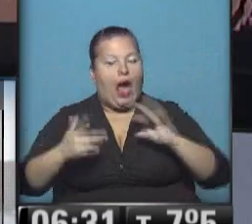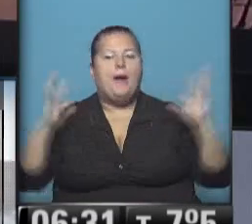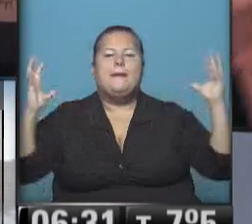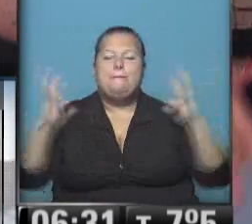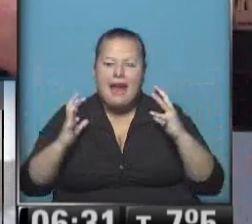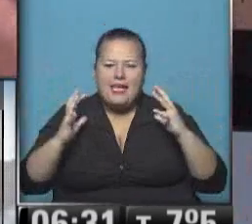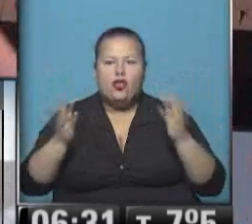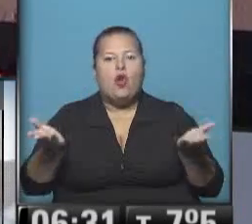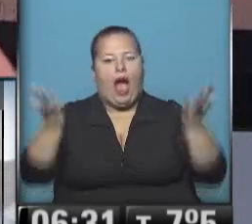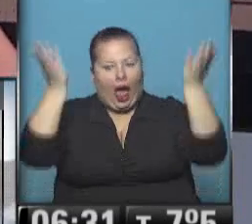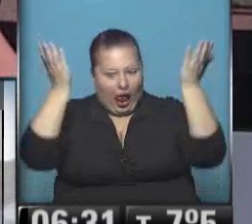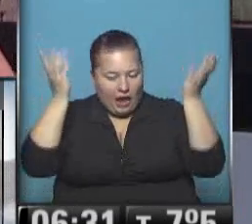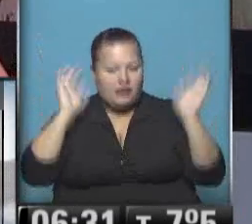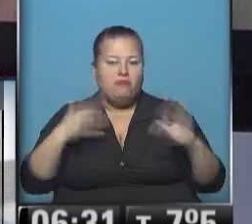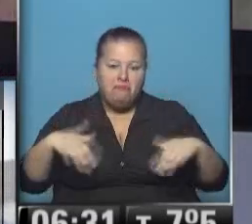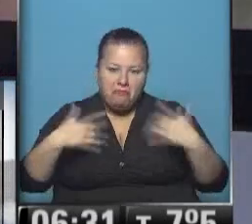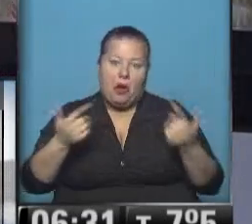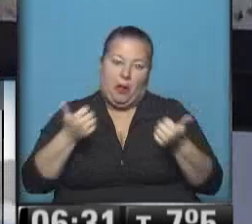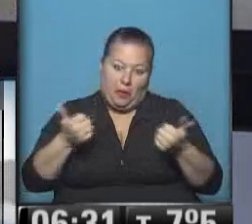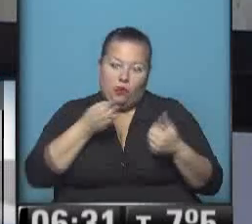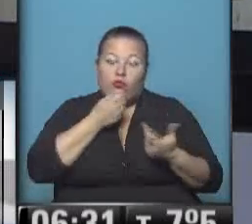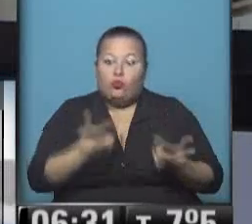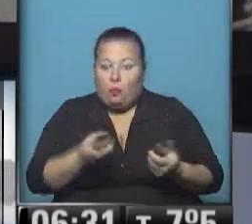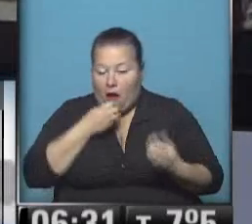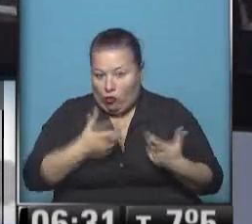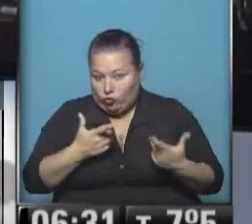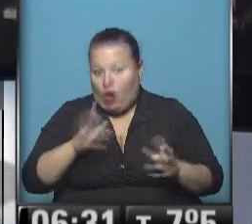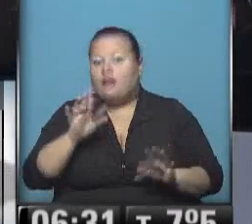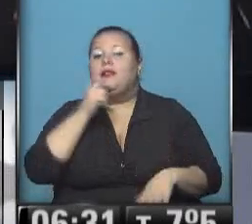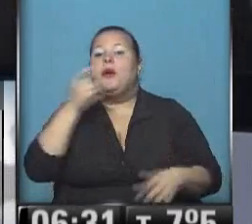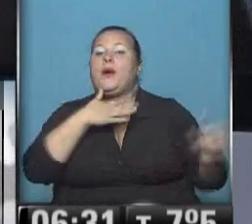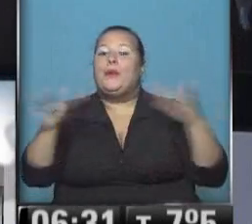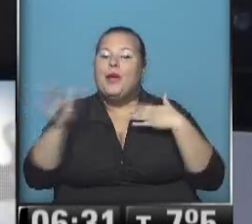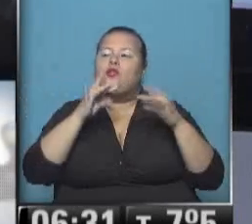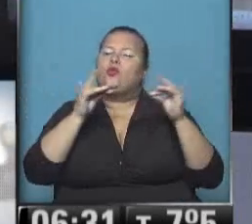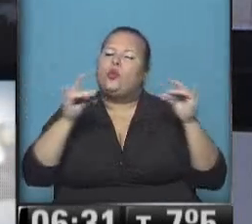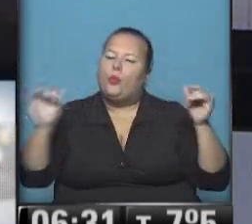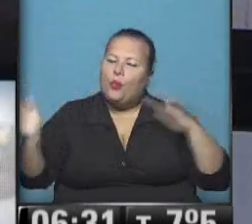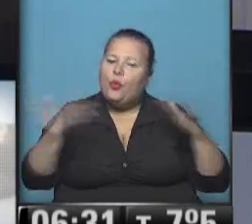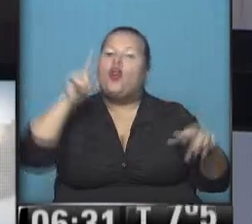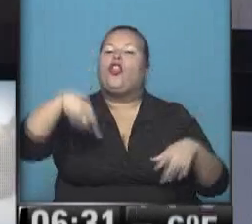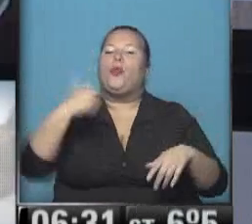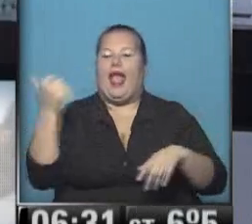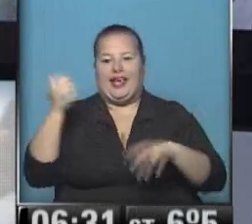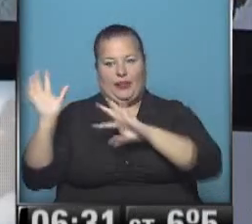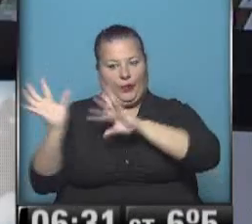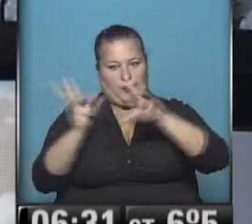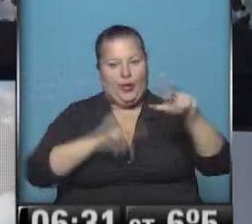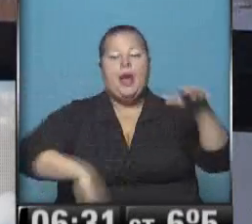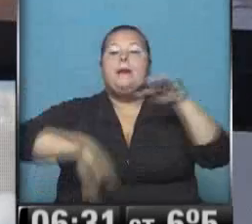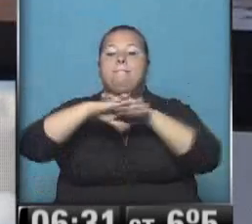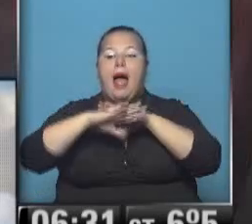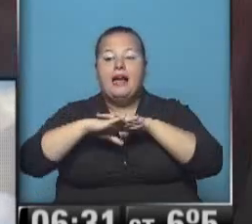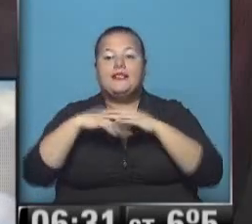atmosférica es alta! ¡Qué bien! ¡Menos mal! ¡Pero el viento, aunque suavecito, llega del este! ¡Y la máxima!